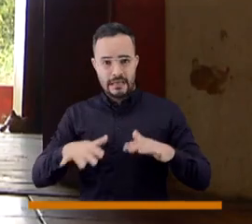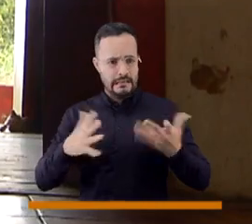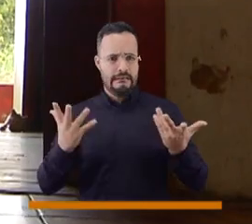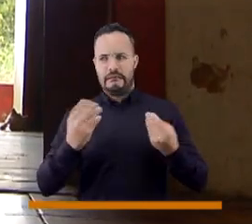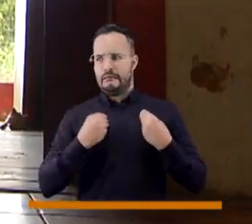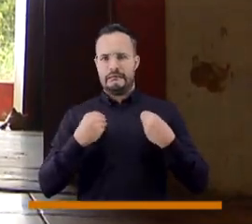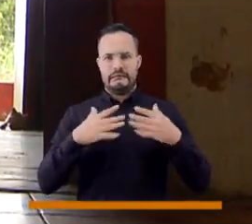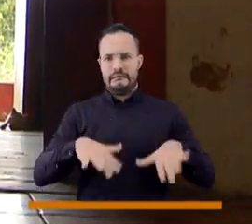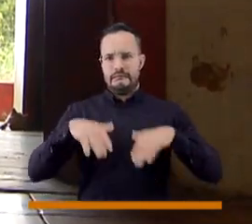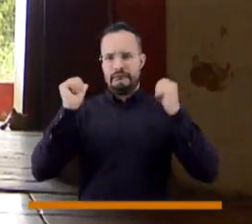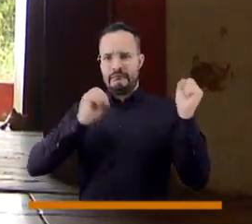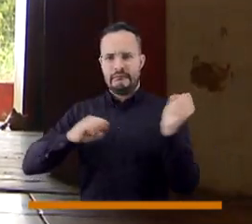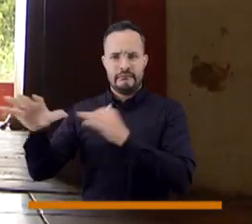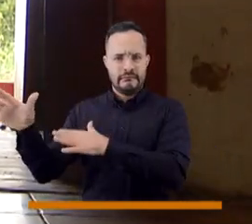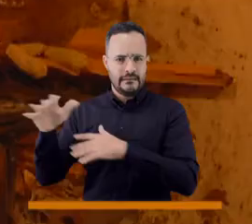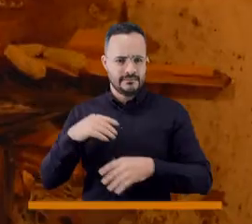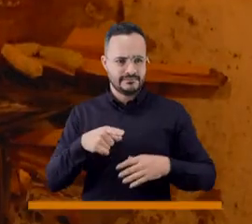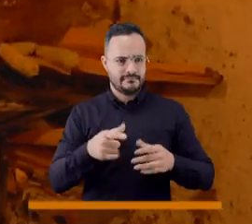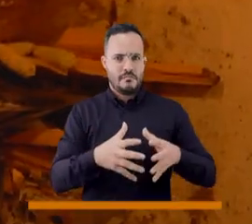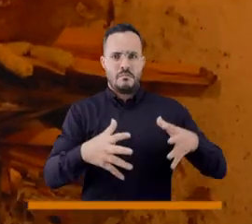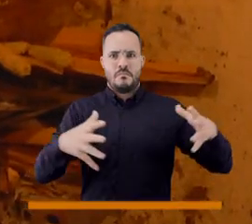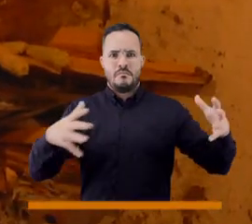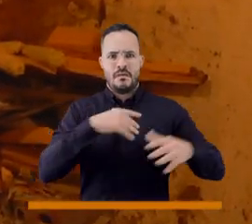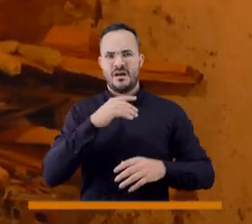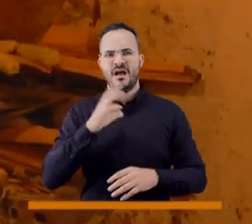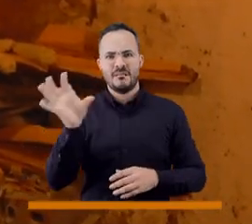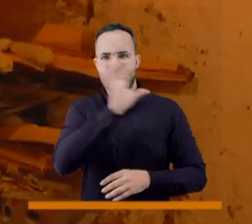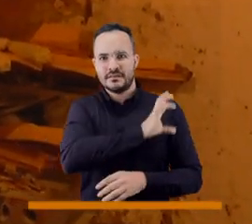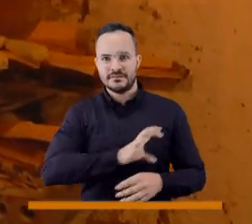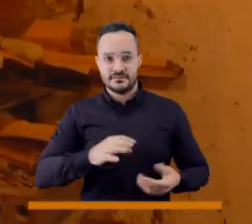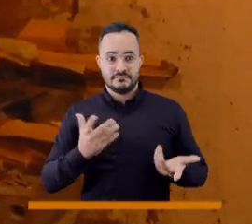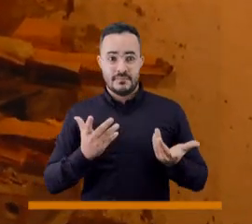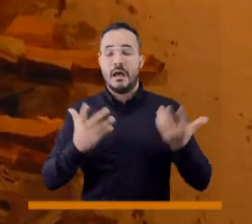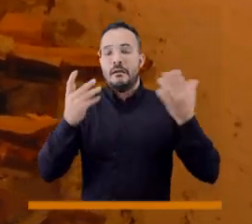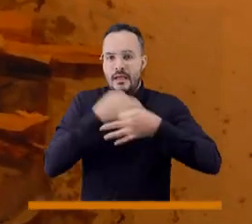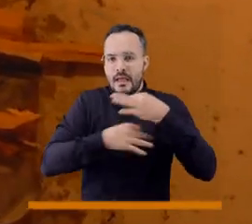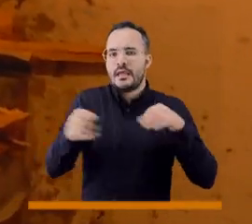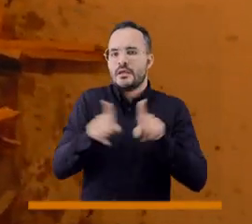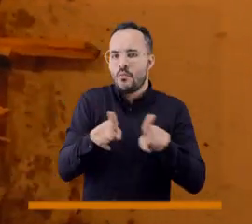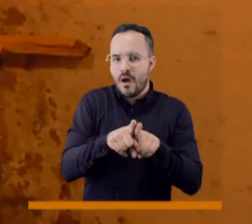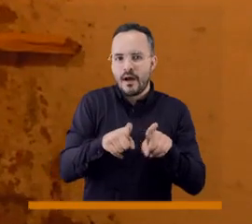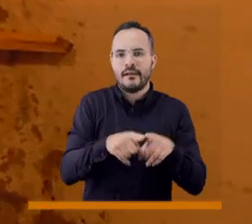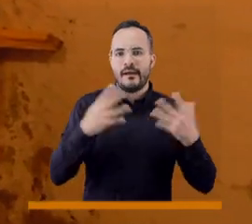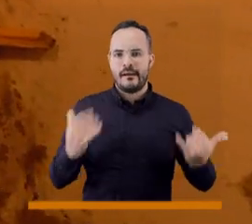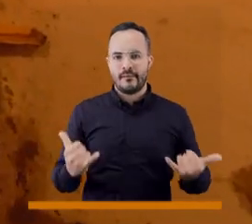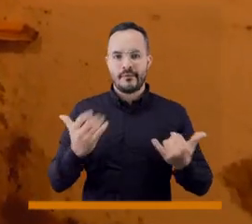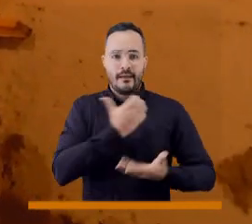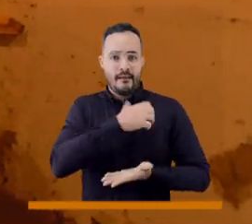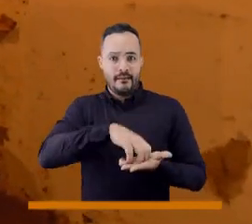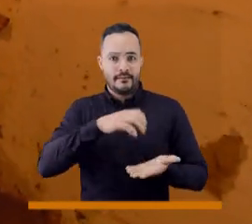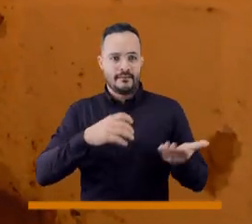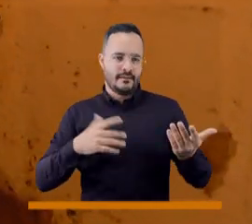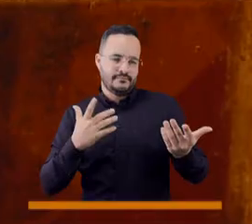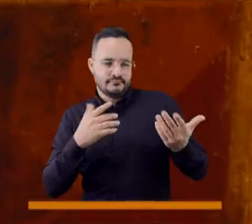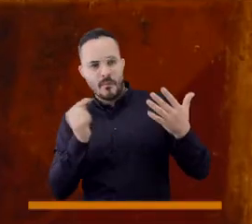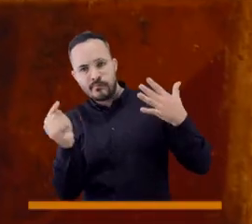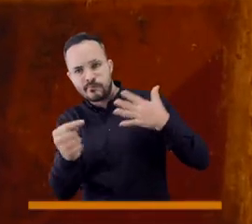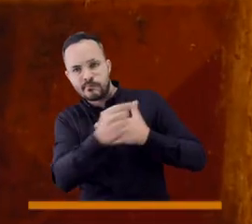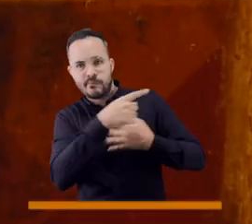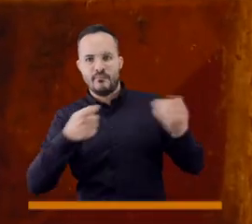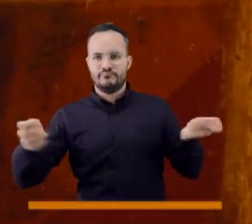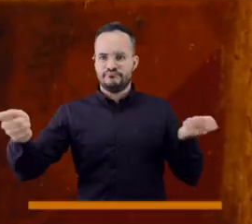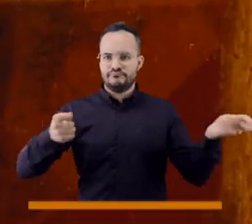últimos días y yo decía, inclusive esto puede ser gentrificación administrativa porque la gentrificación es cuando